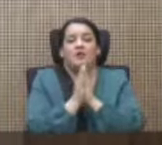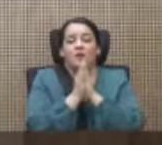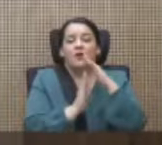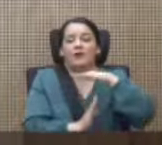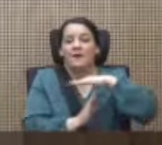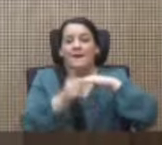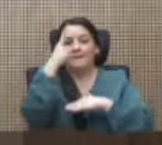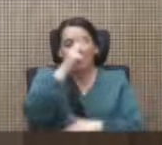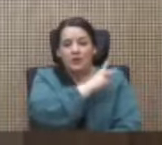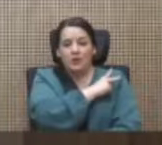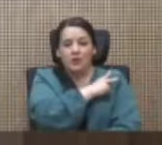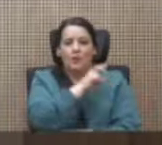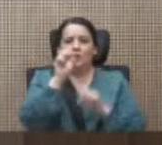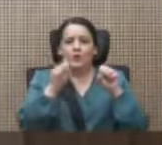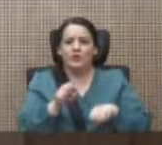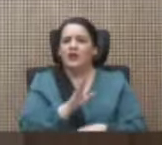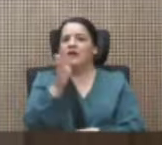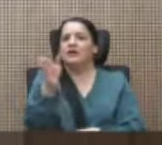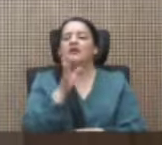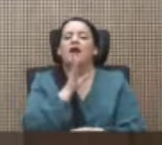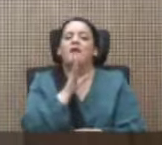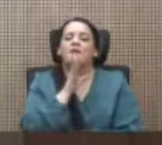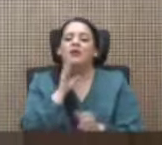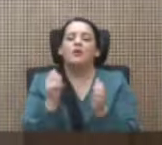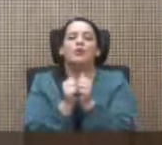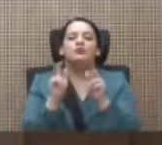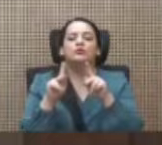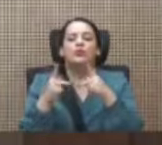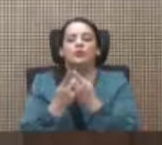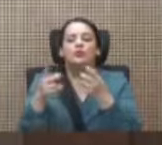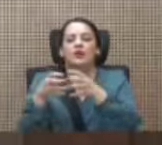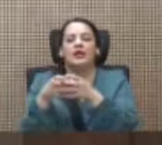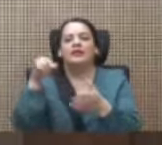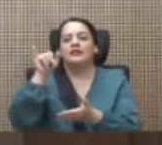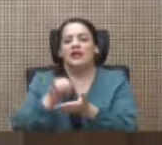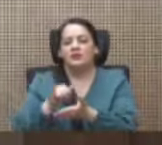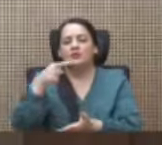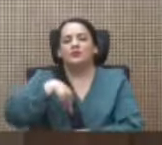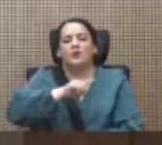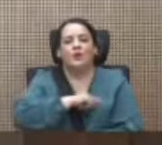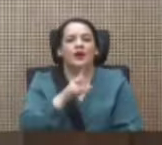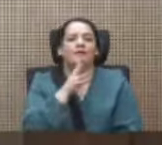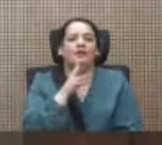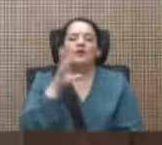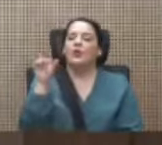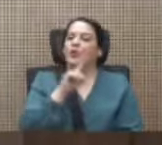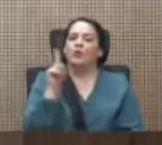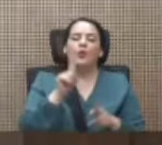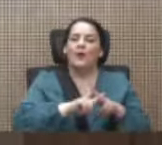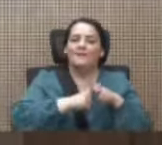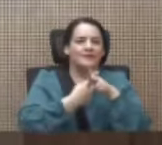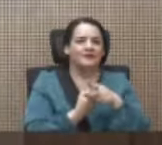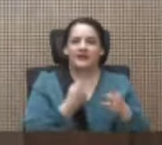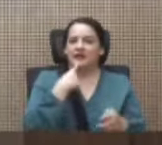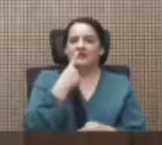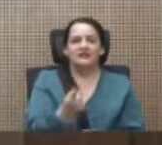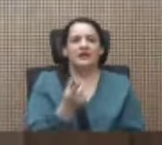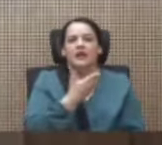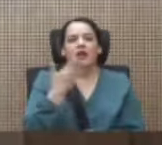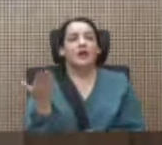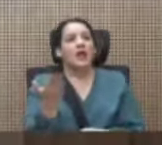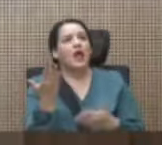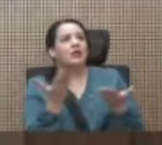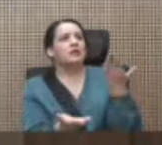jefes pudieran ir a hablar con sus fracciones. De eso es de lo que estamos hablando. No de empezar a decir que